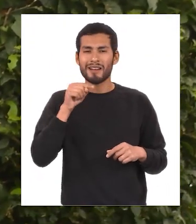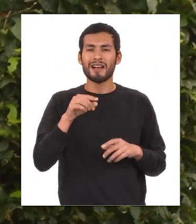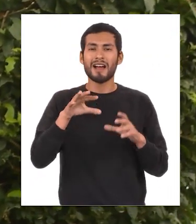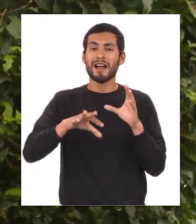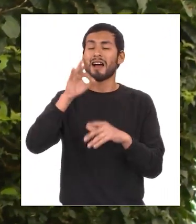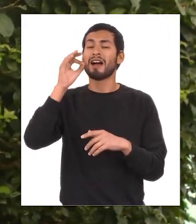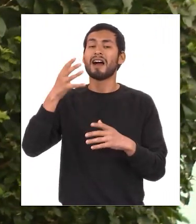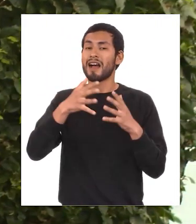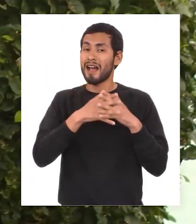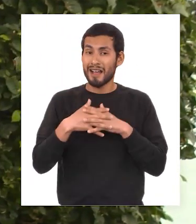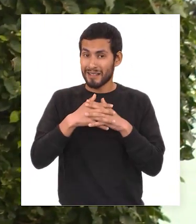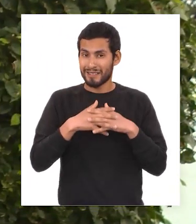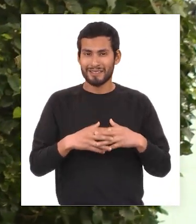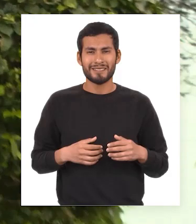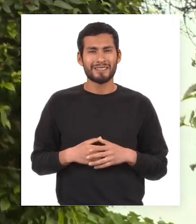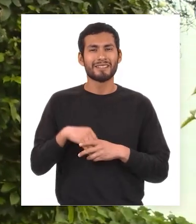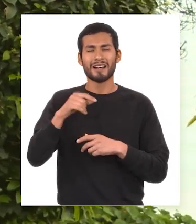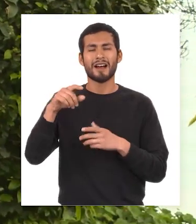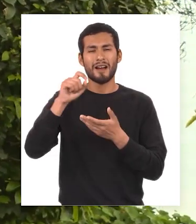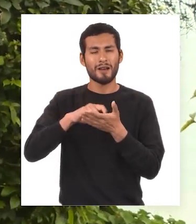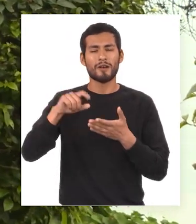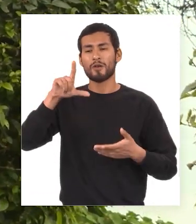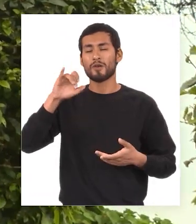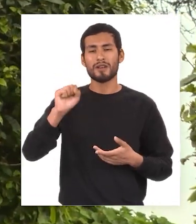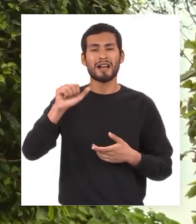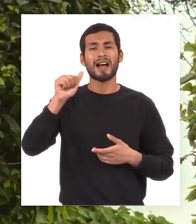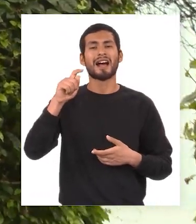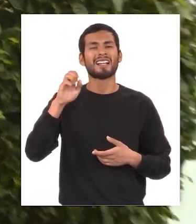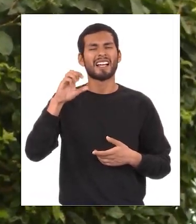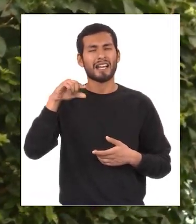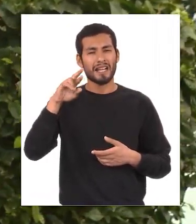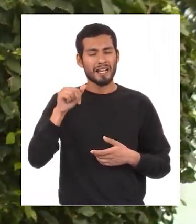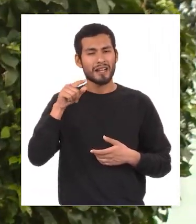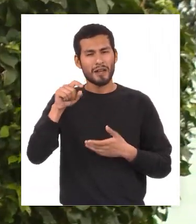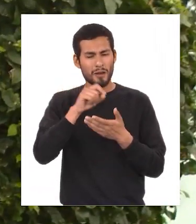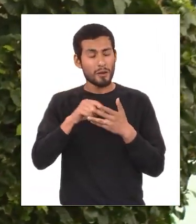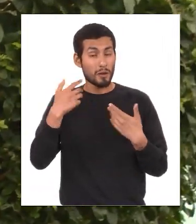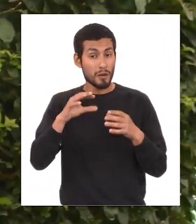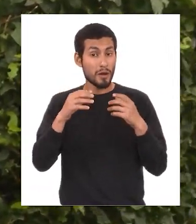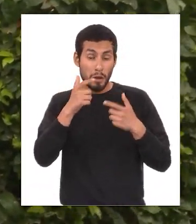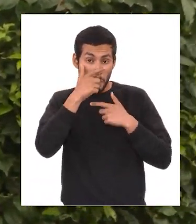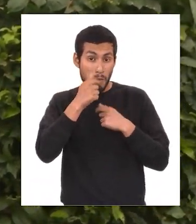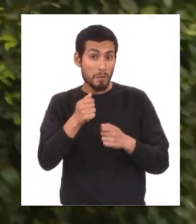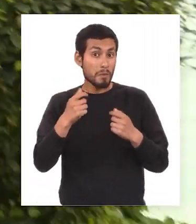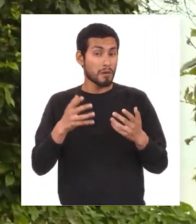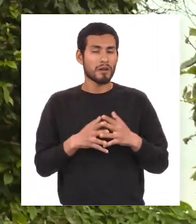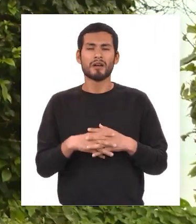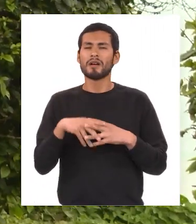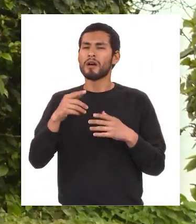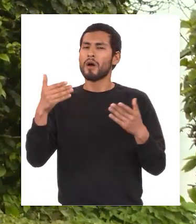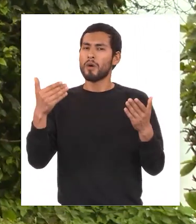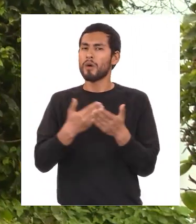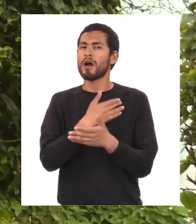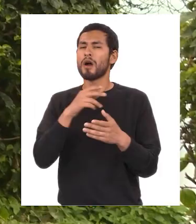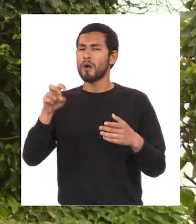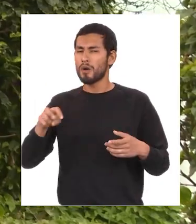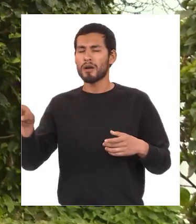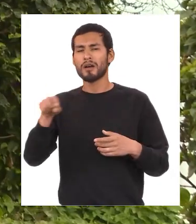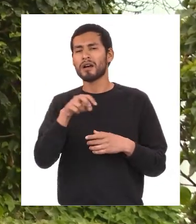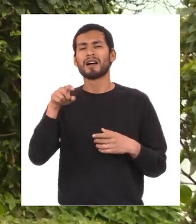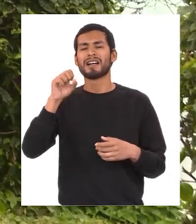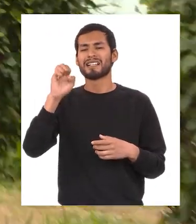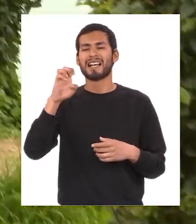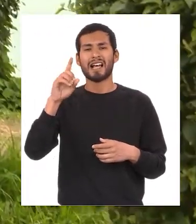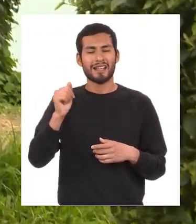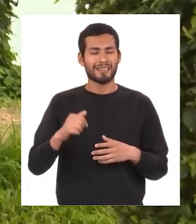del descubrimiento de américa del autor luis antequera que nos narra datos muy interesantes de la nueva ruta de